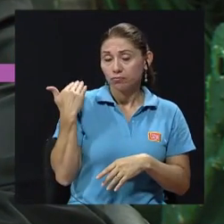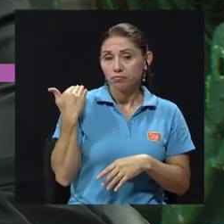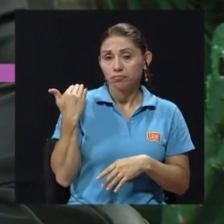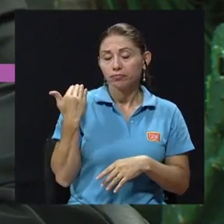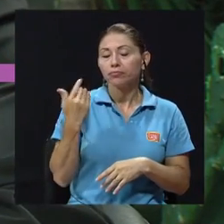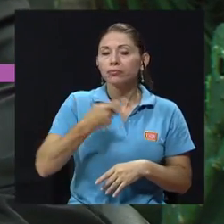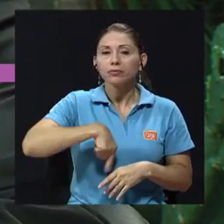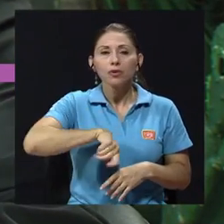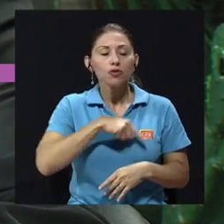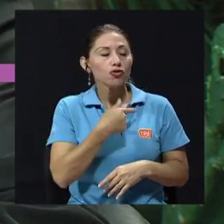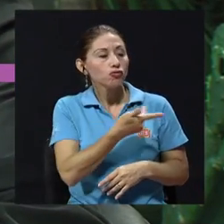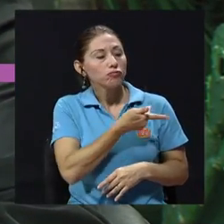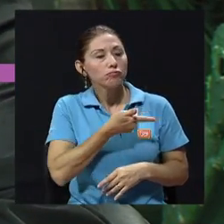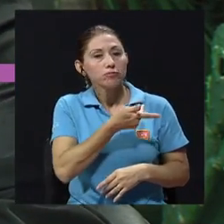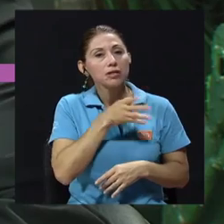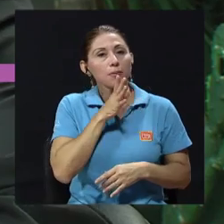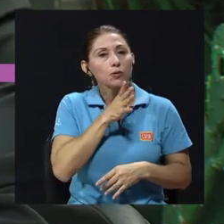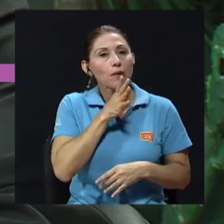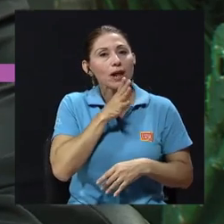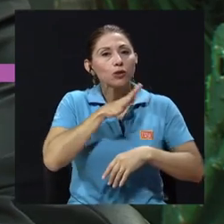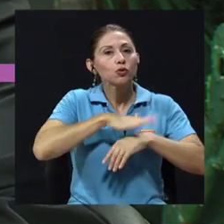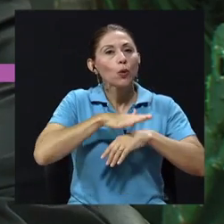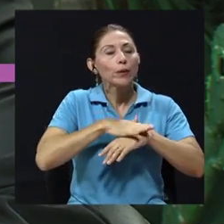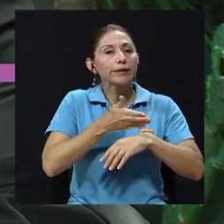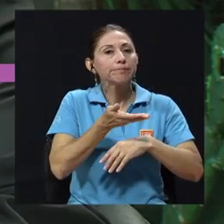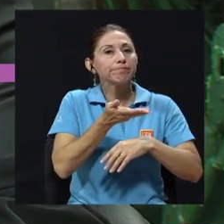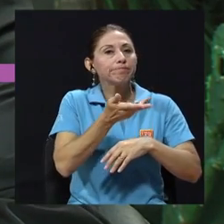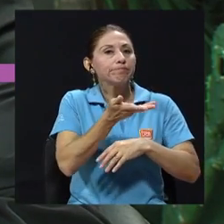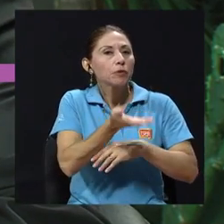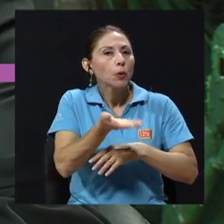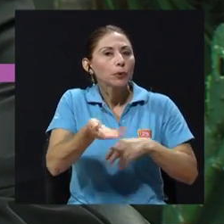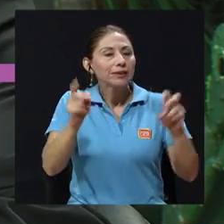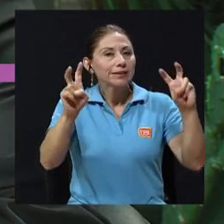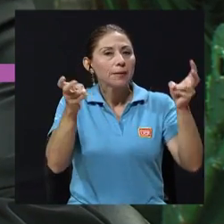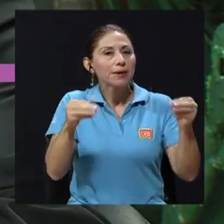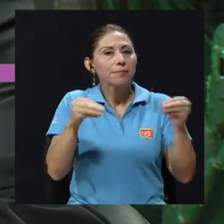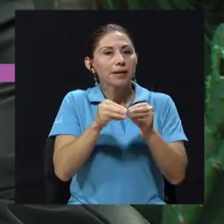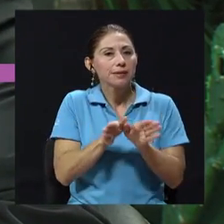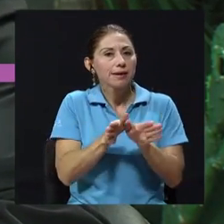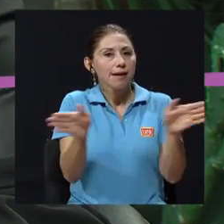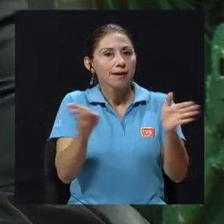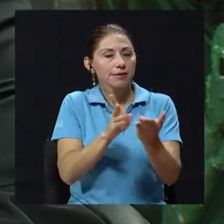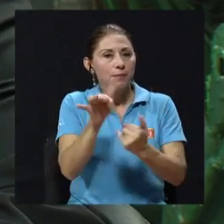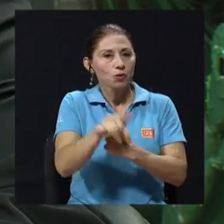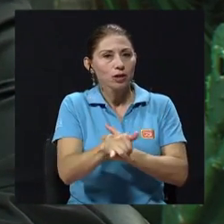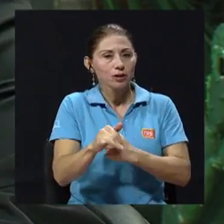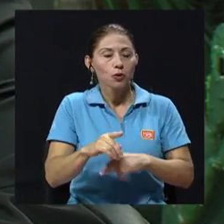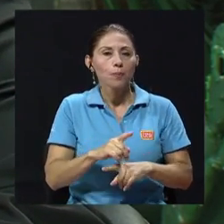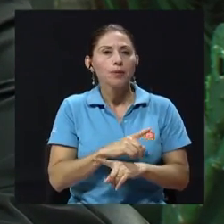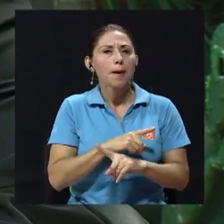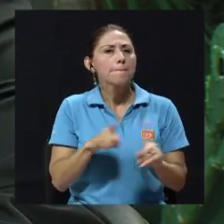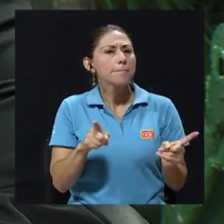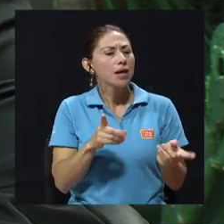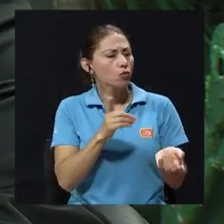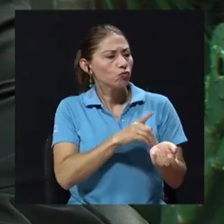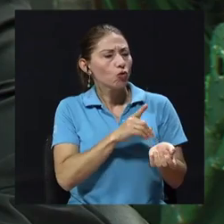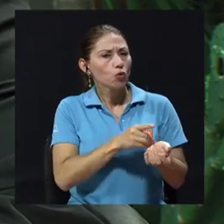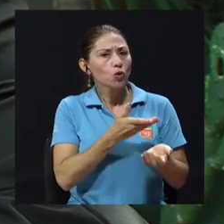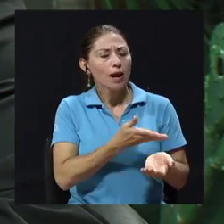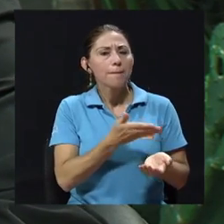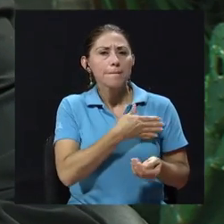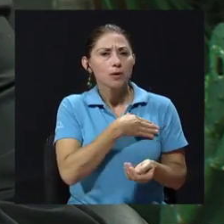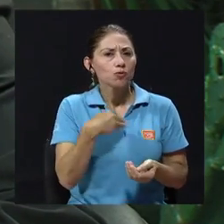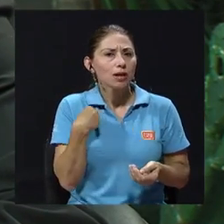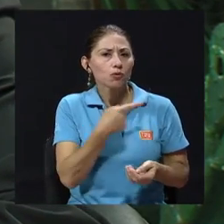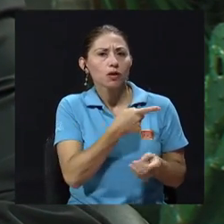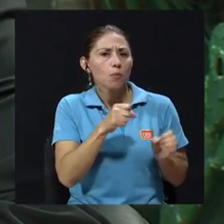estábamos conversando los aspectos más generales del proyecto, pero, doctora Annette, sí me gustaría